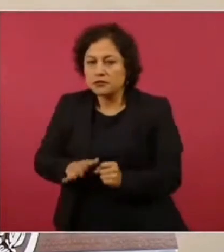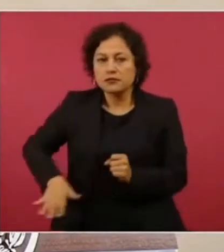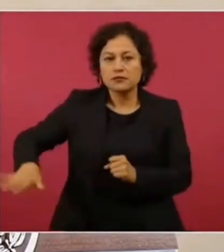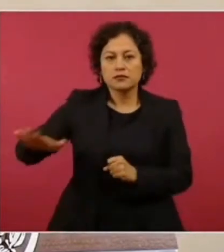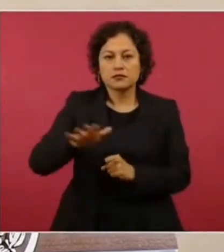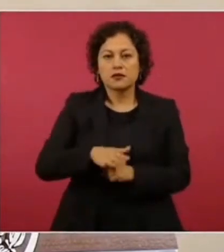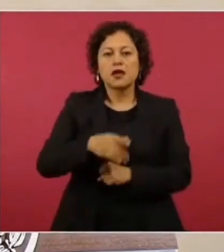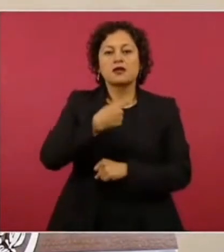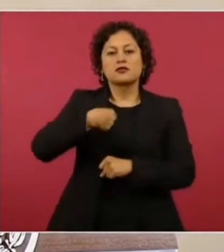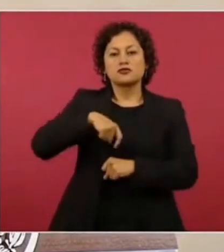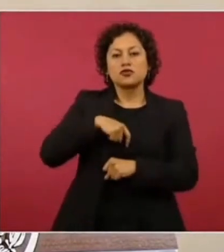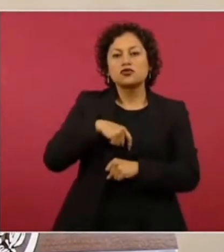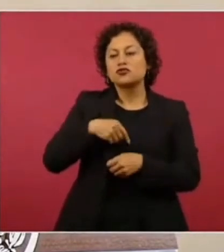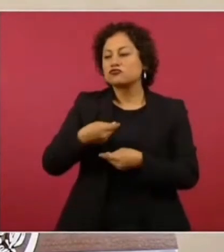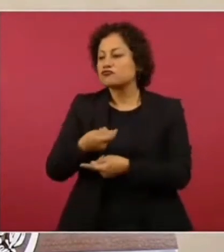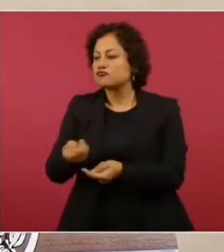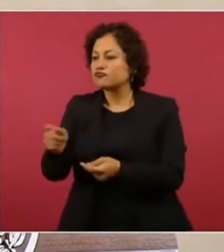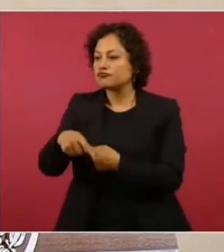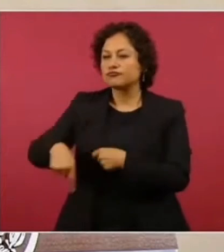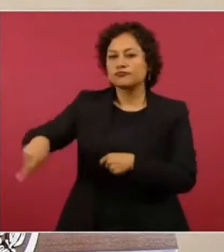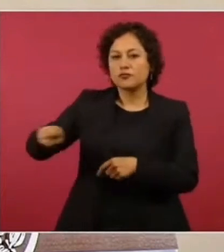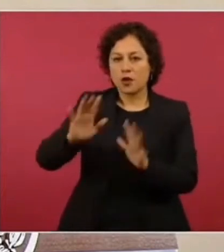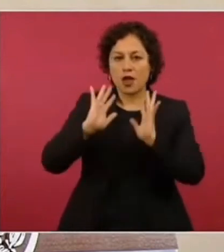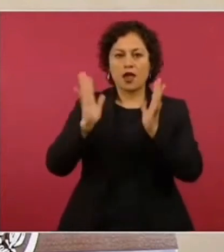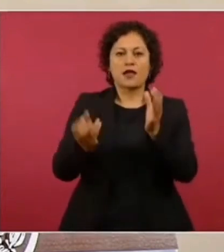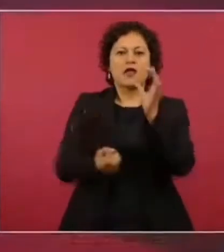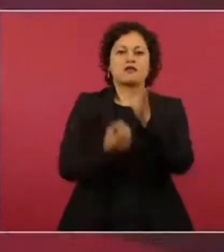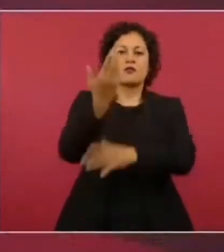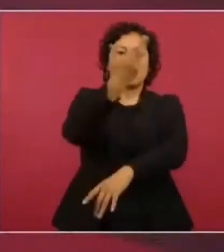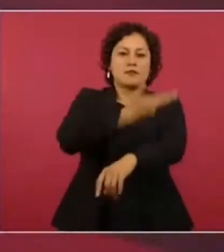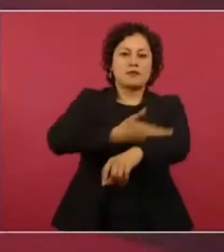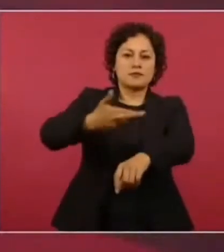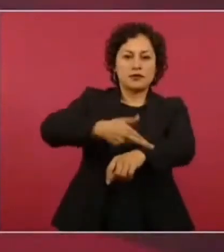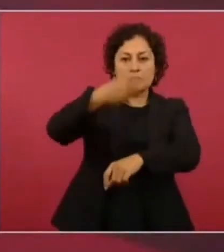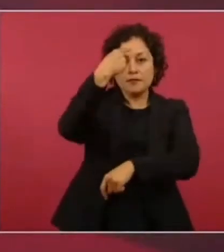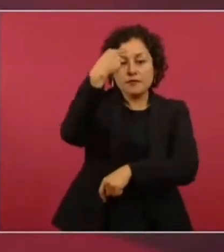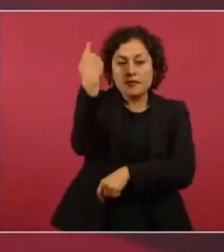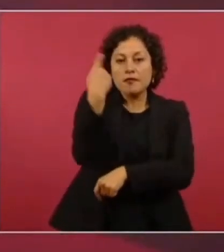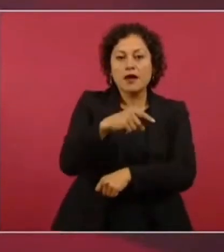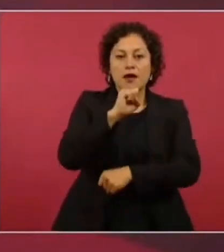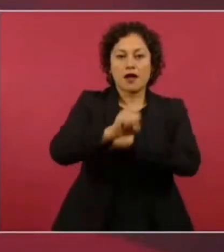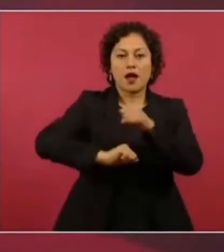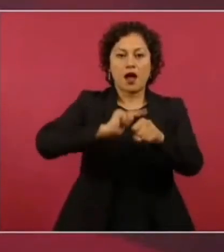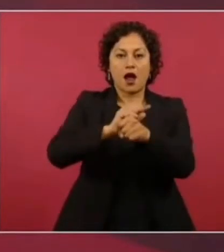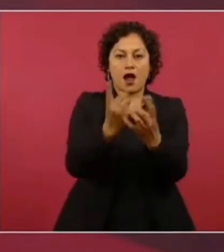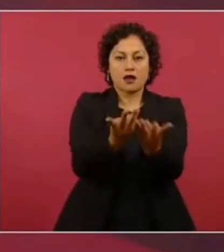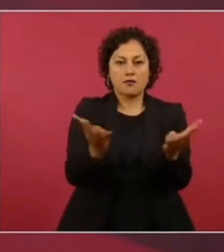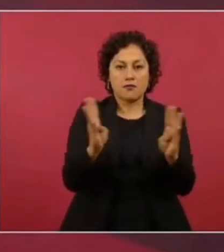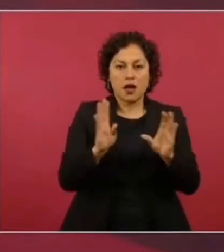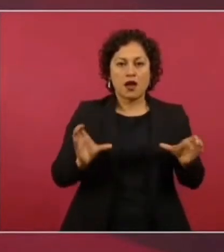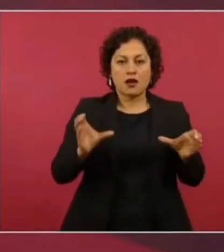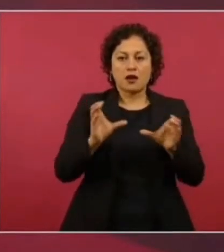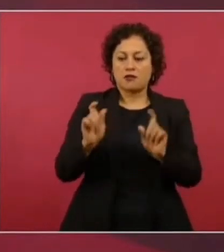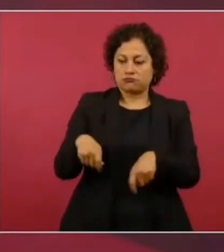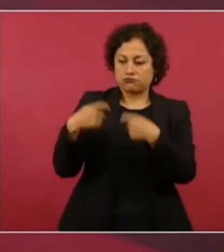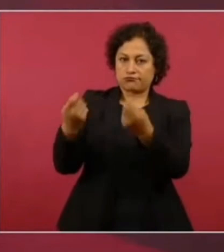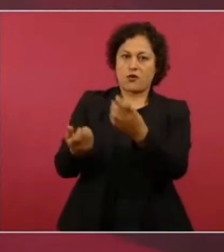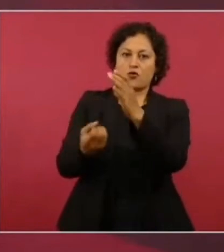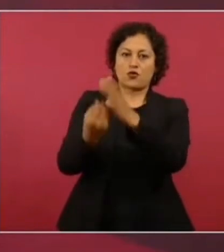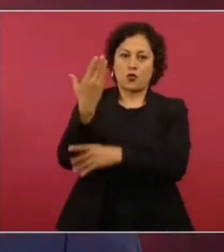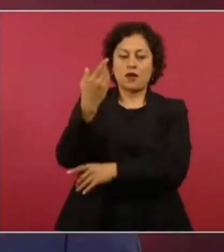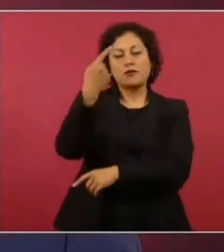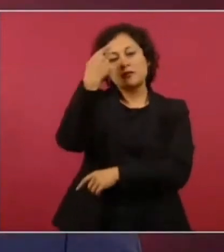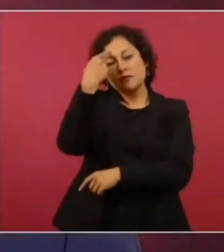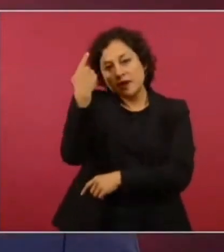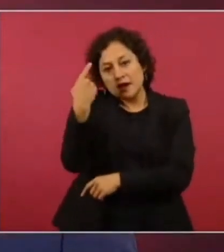Nos están otorgando en estos momentos nuevos permisos para nuevas granjas. Lo que sí se está haciendo es garantizar que se cumplan las órdenes